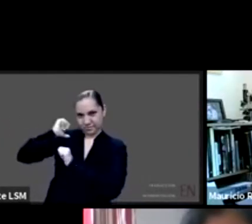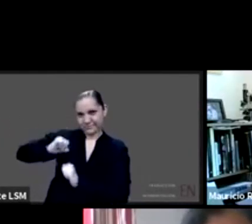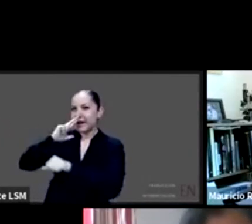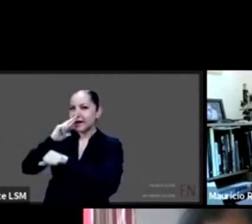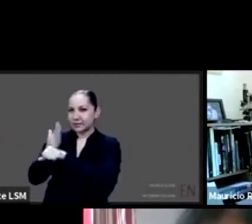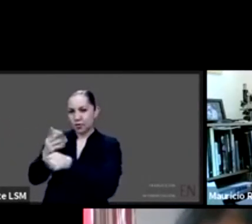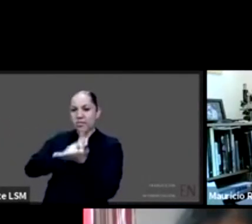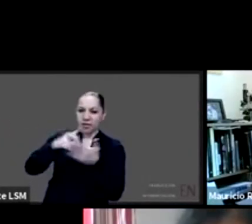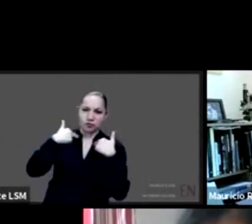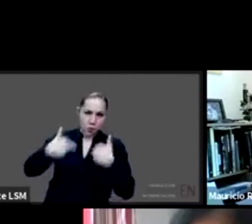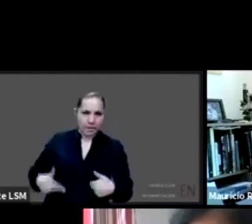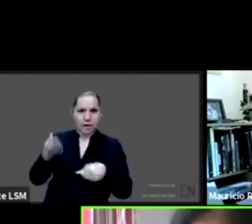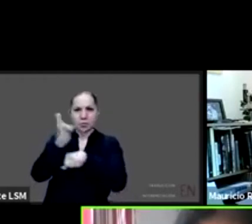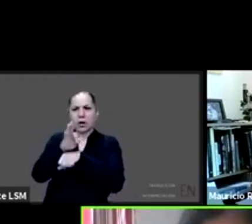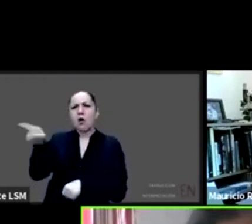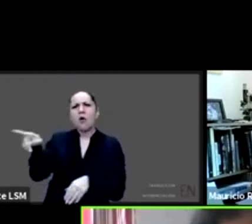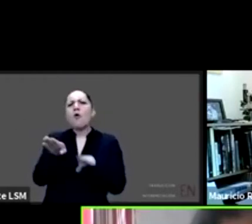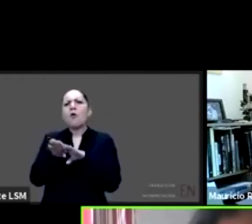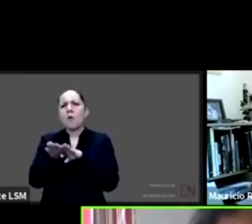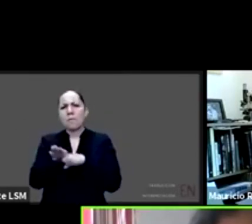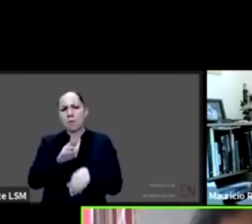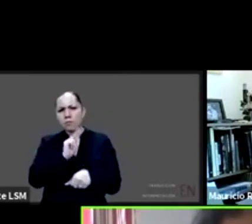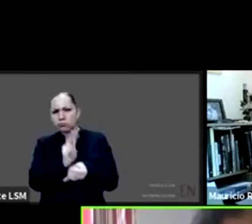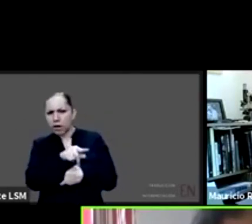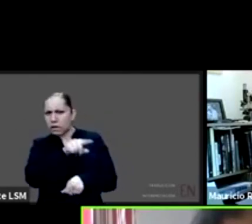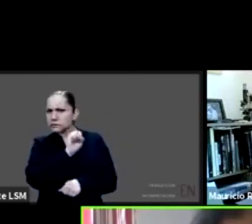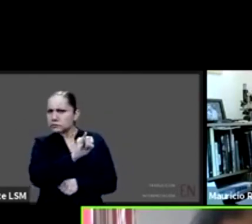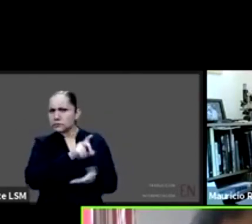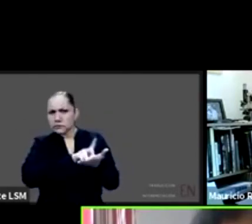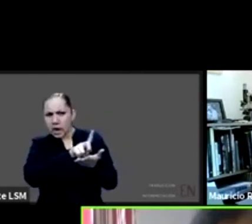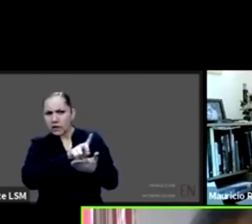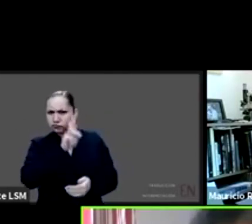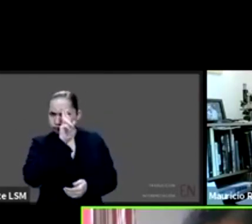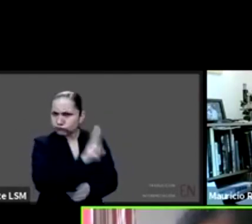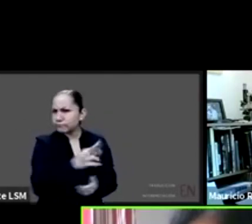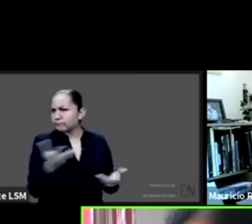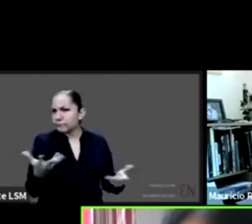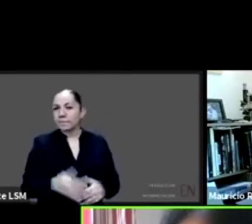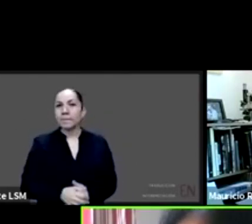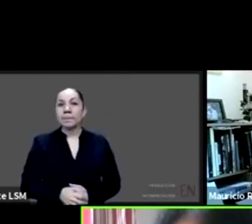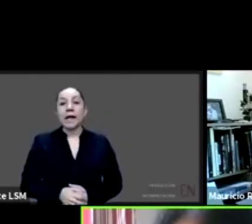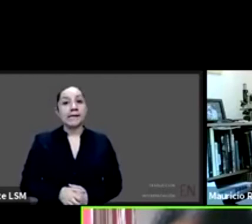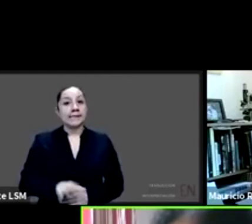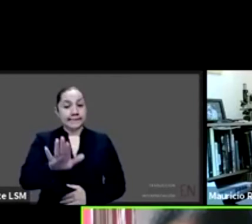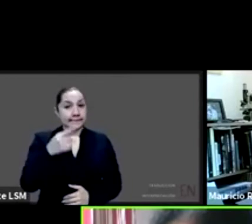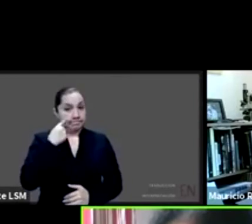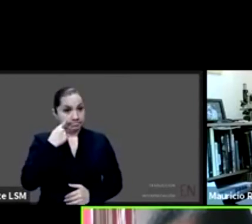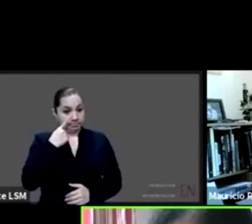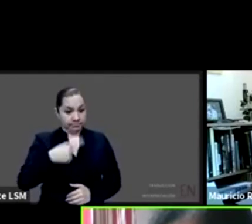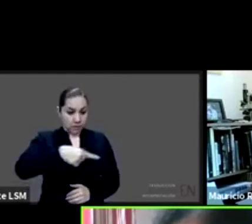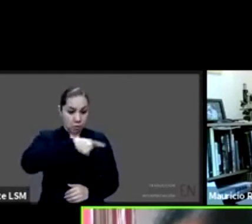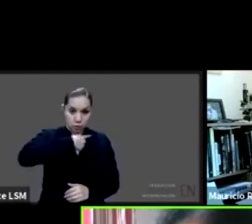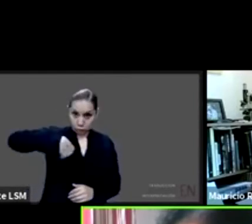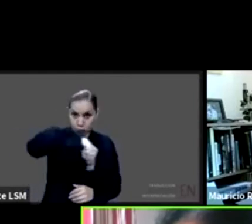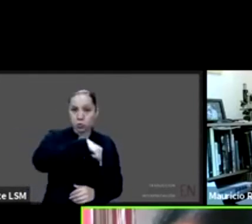figura de acompañamiento? Sí, bueno, mira, adentraba a hacer seguimiento a la propia recomendación que hoy nos ocupa, ¿no?